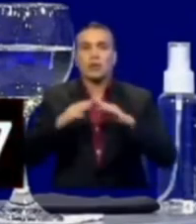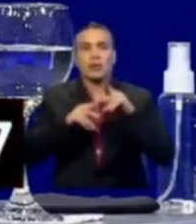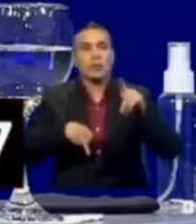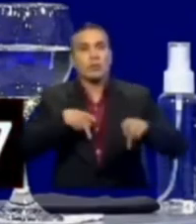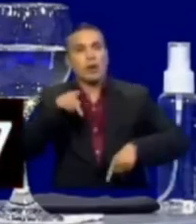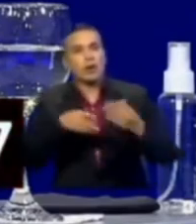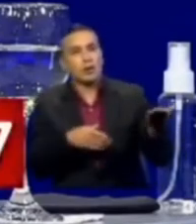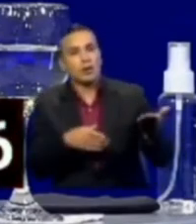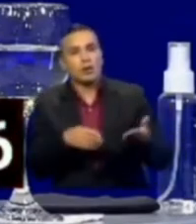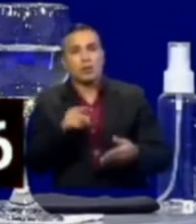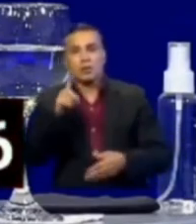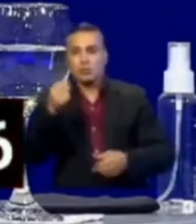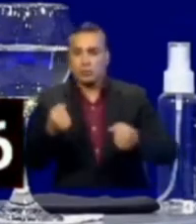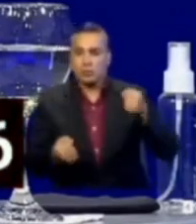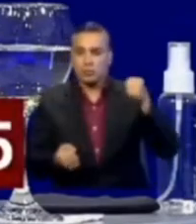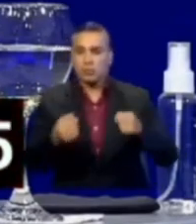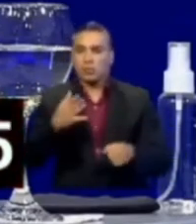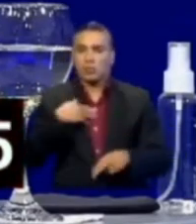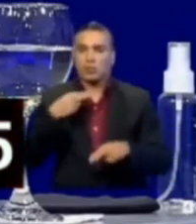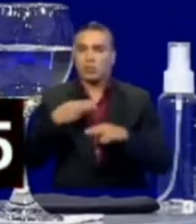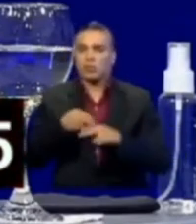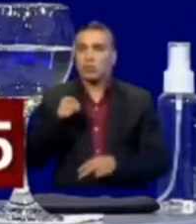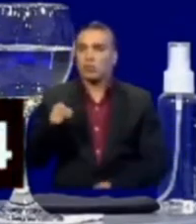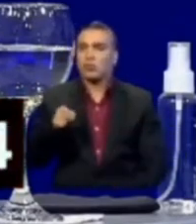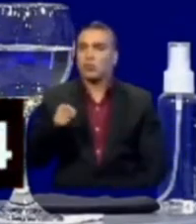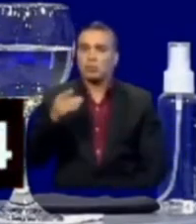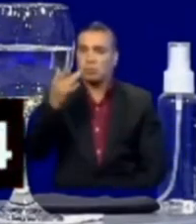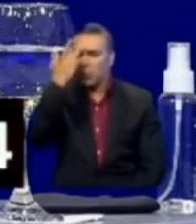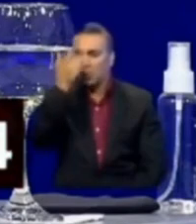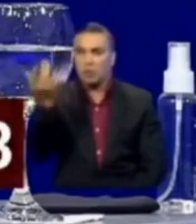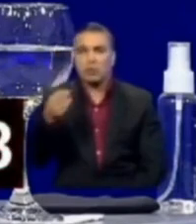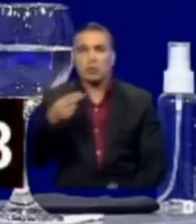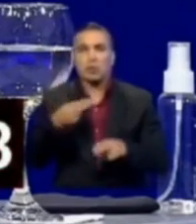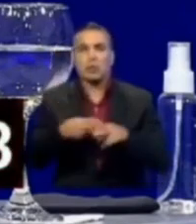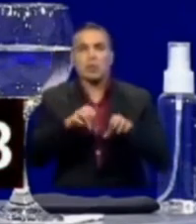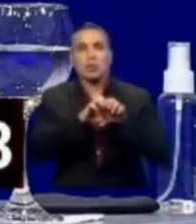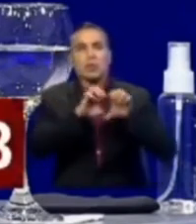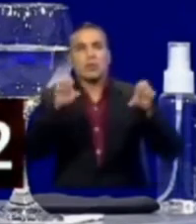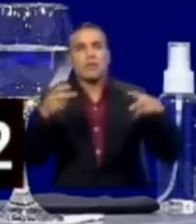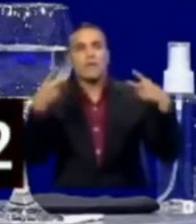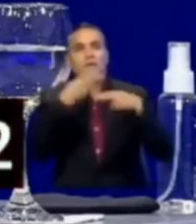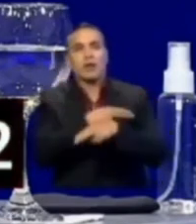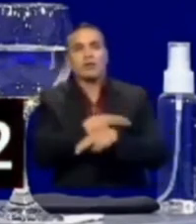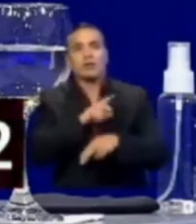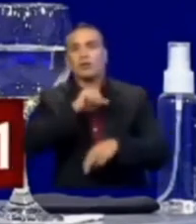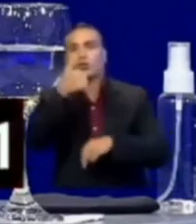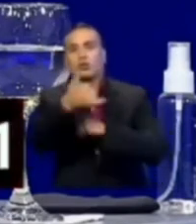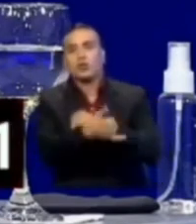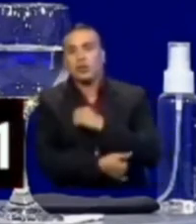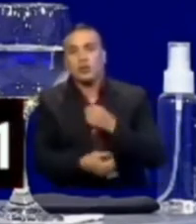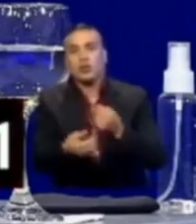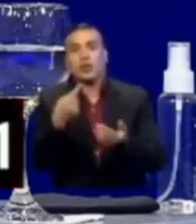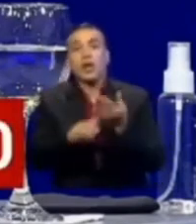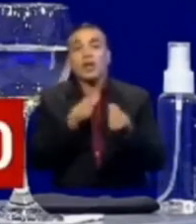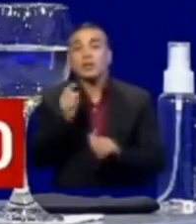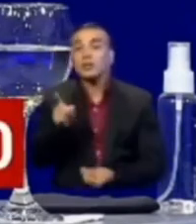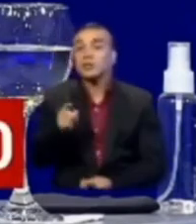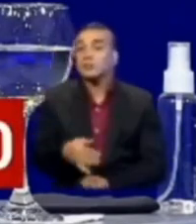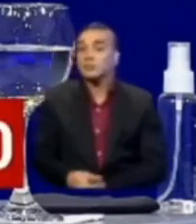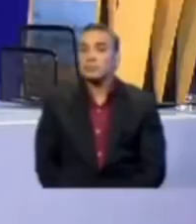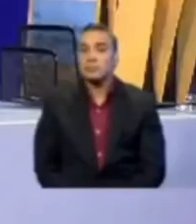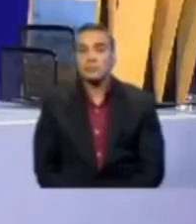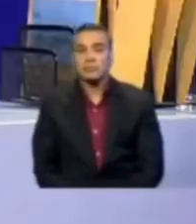playa. Ni siquiera sus autos están a nombre de usted, sino a nombre de empresas fantasmas en paraísos fiscales. ¿Qué va a hacer sobre eso?